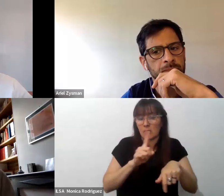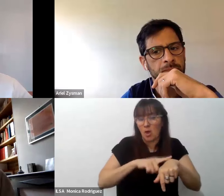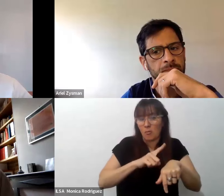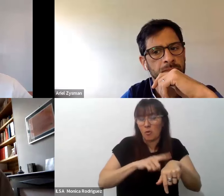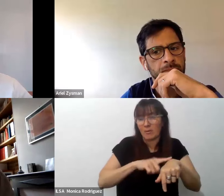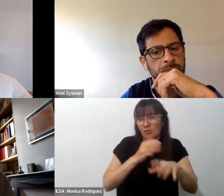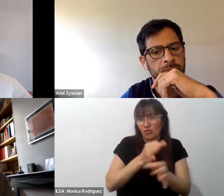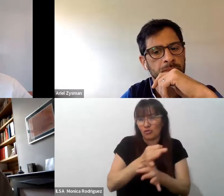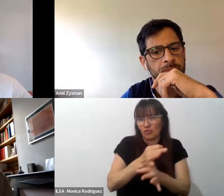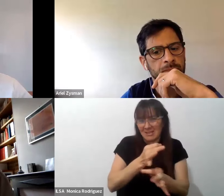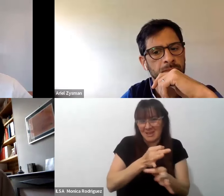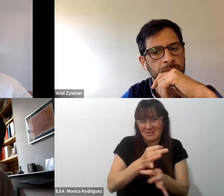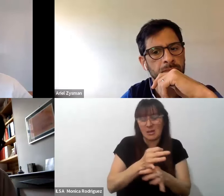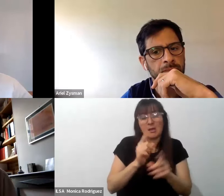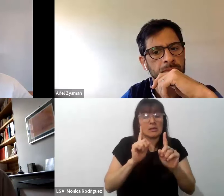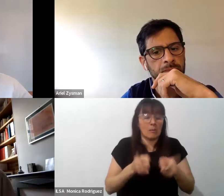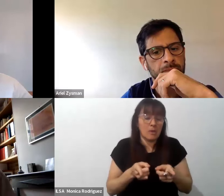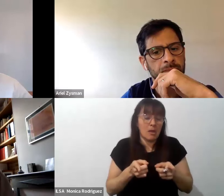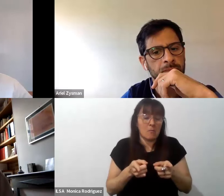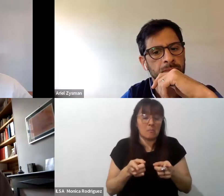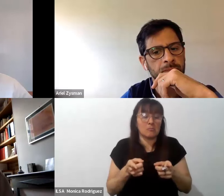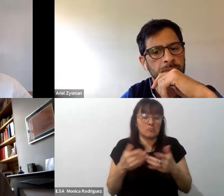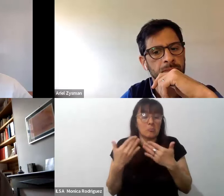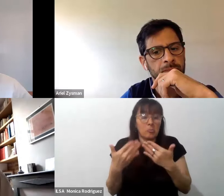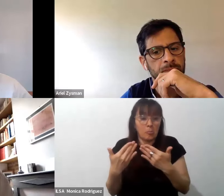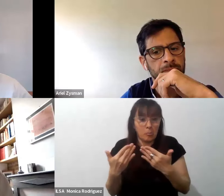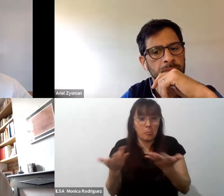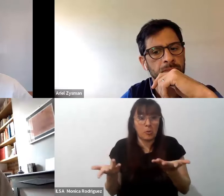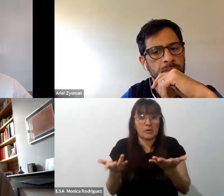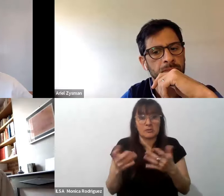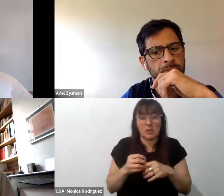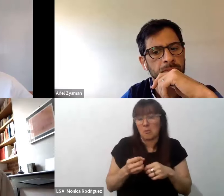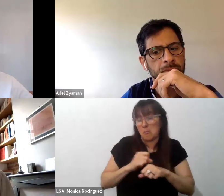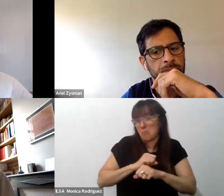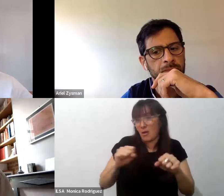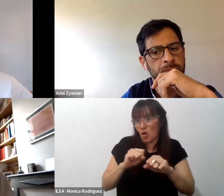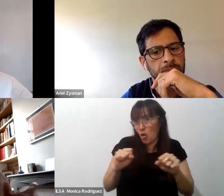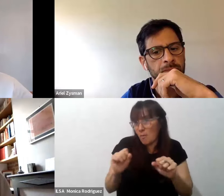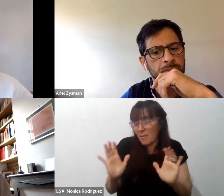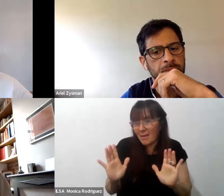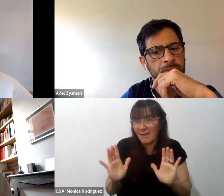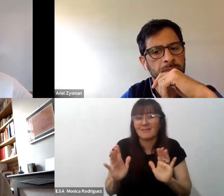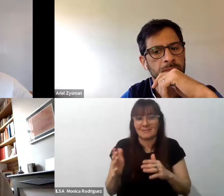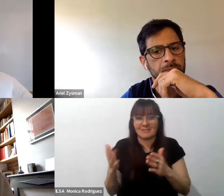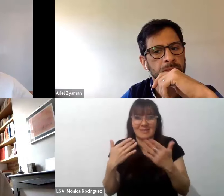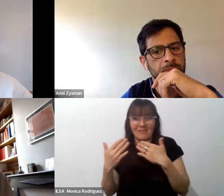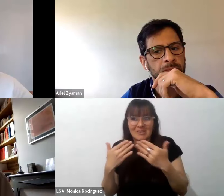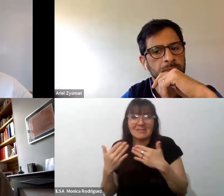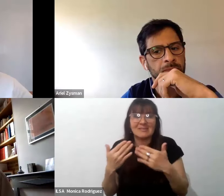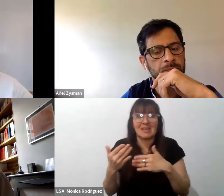enseñanza también puede hacerse con entrevistas semi